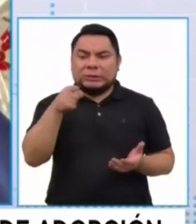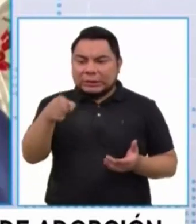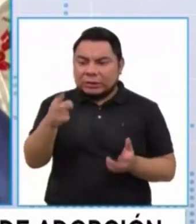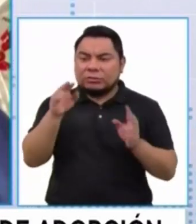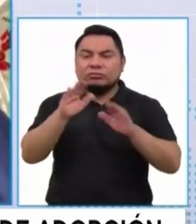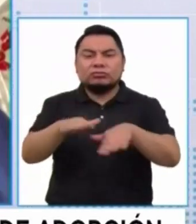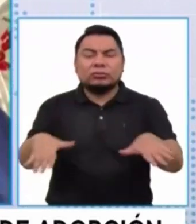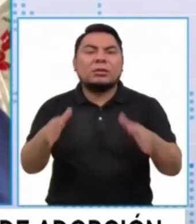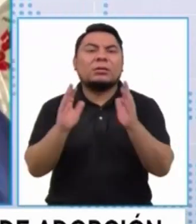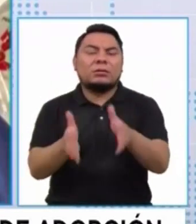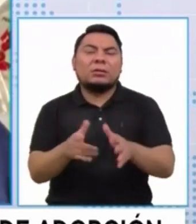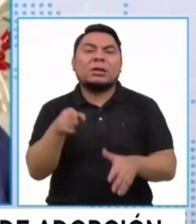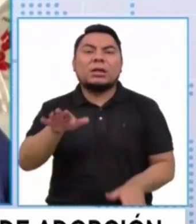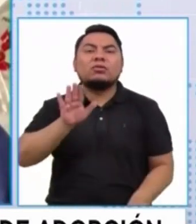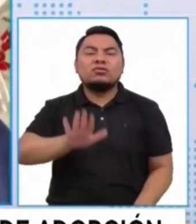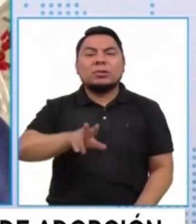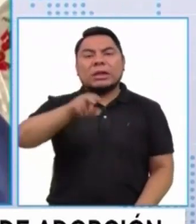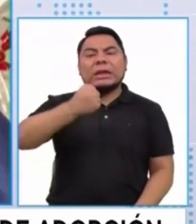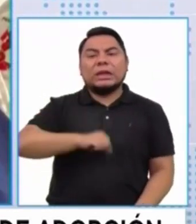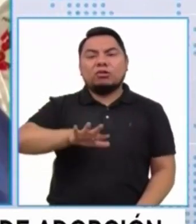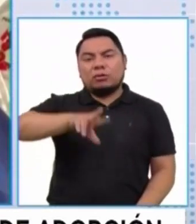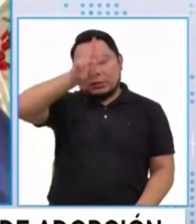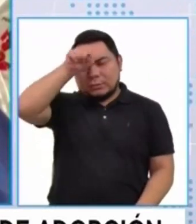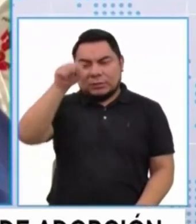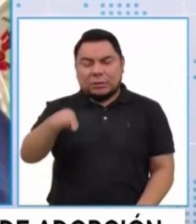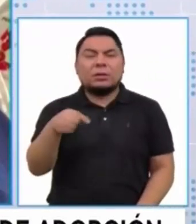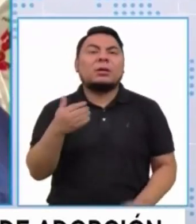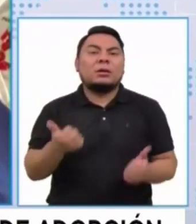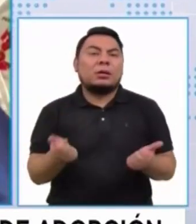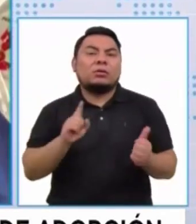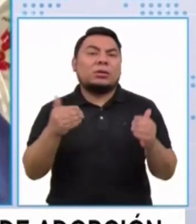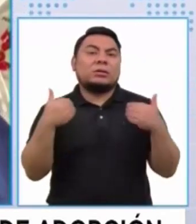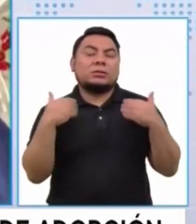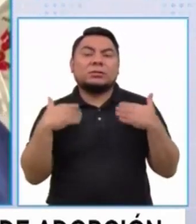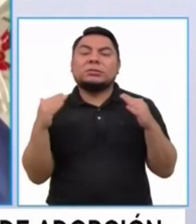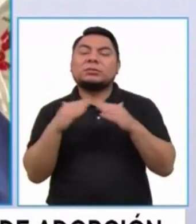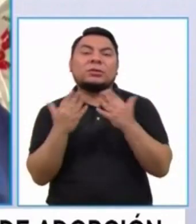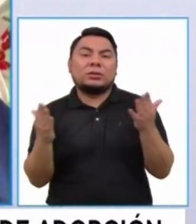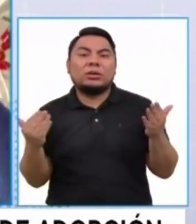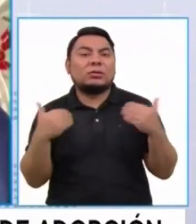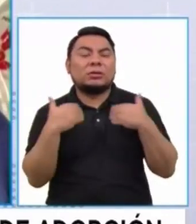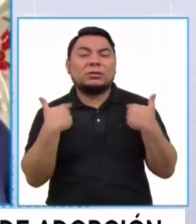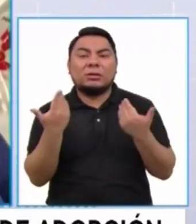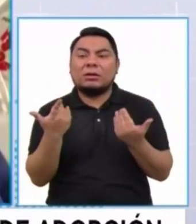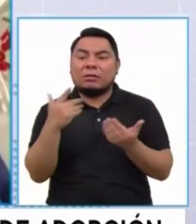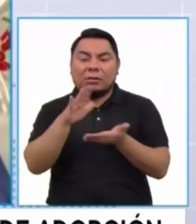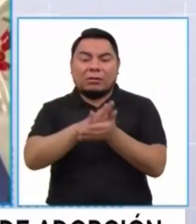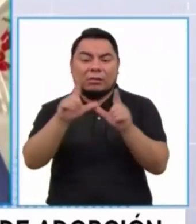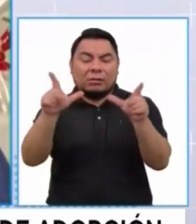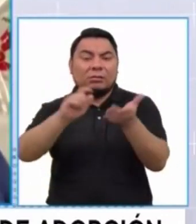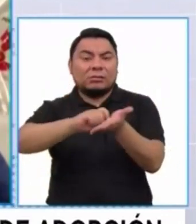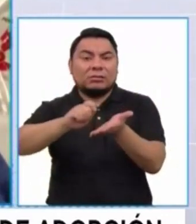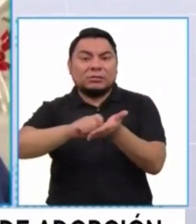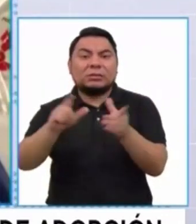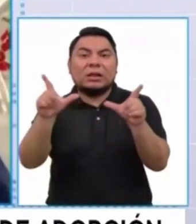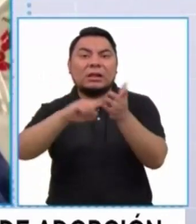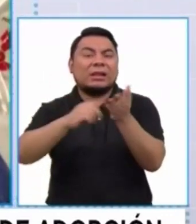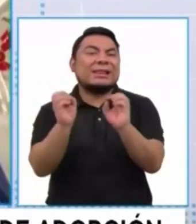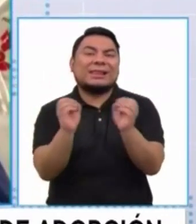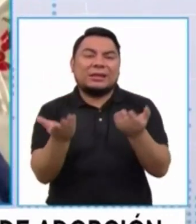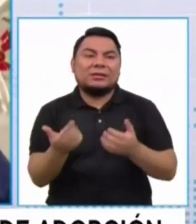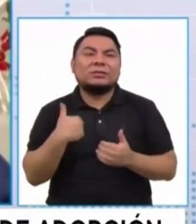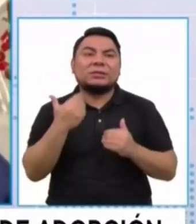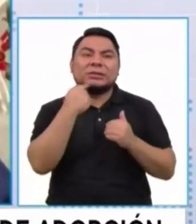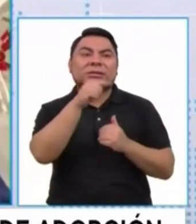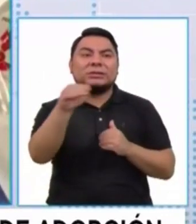estos niños, hijos de la patria, a los cuales no tienen voz, no tienen partido, porque yo quiero hacer